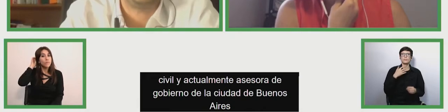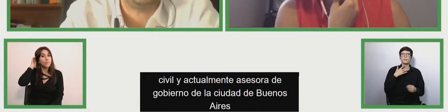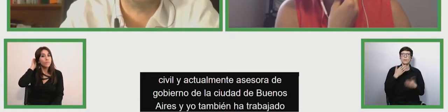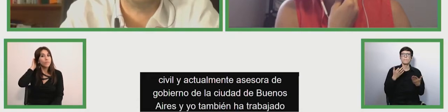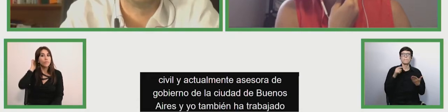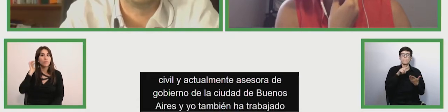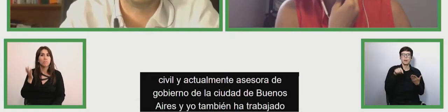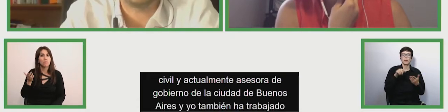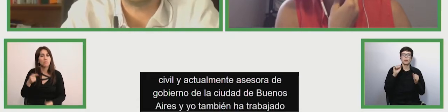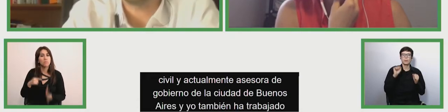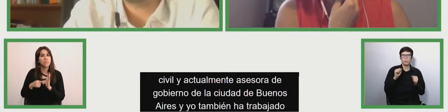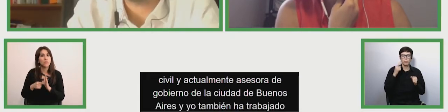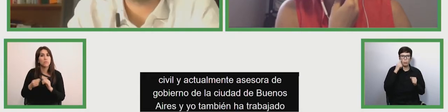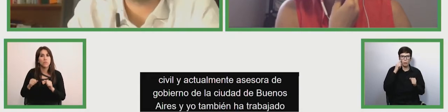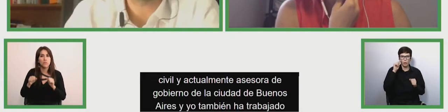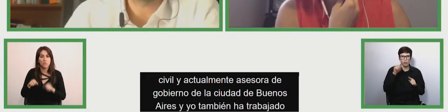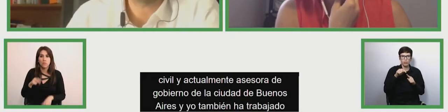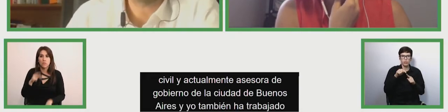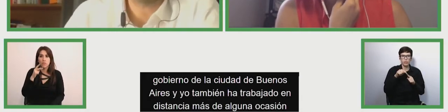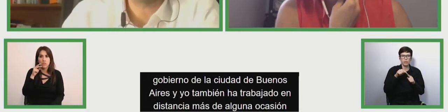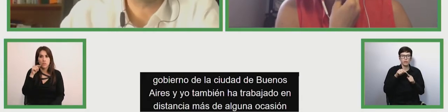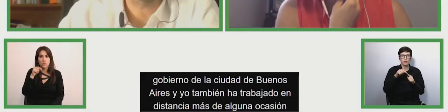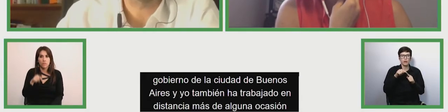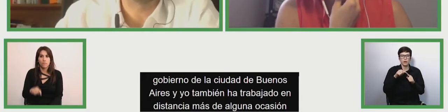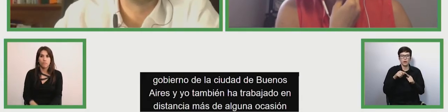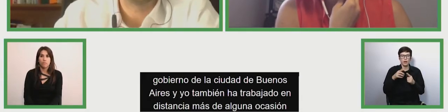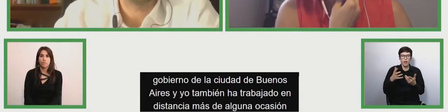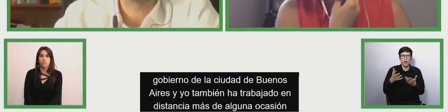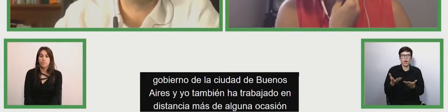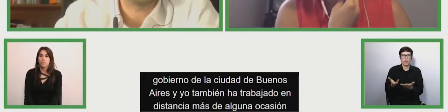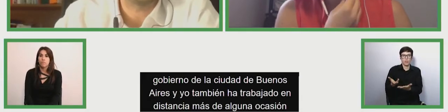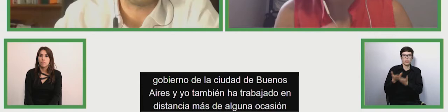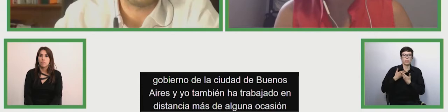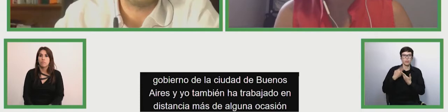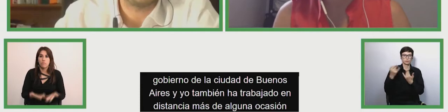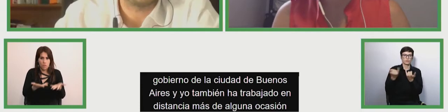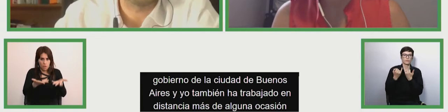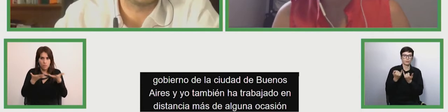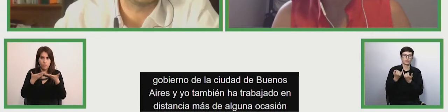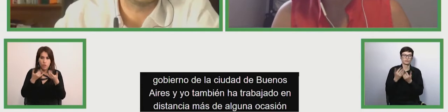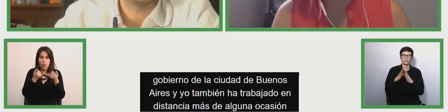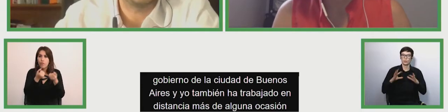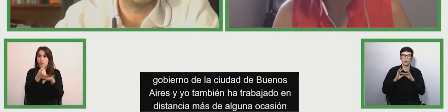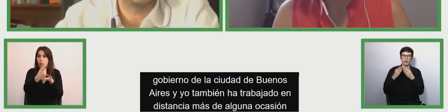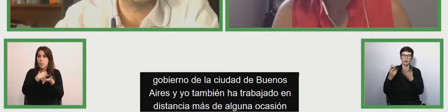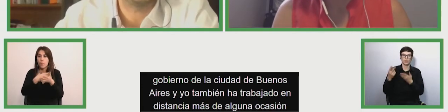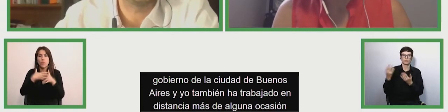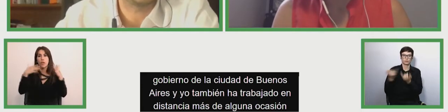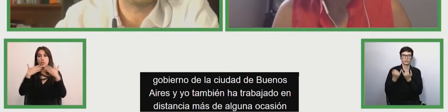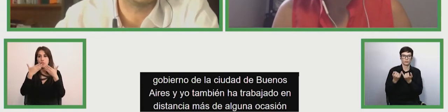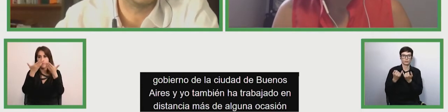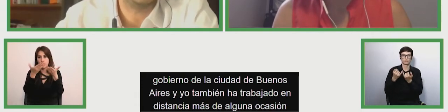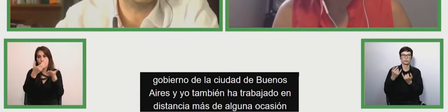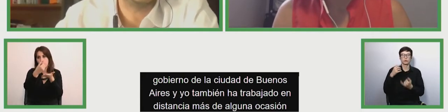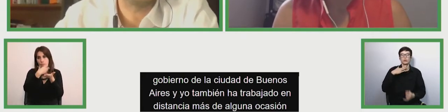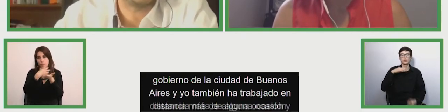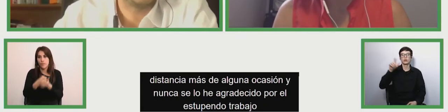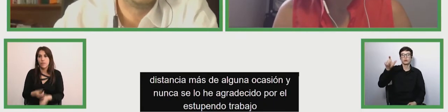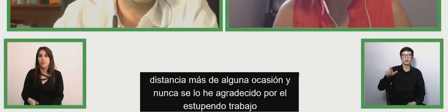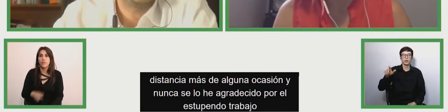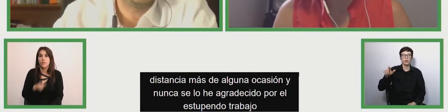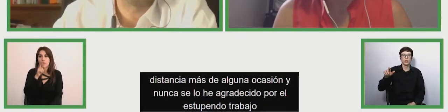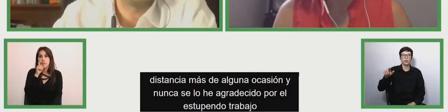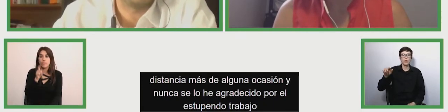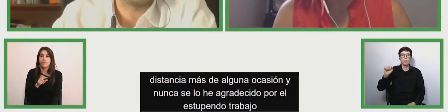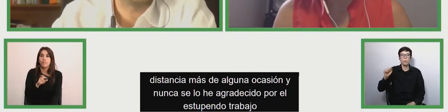y nunca le seré bastante agradecido por su estupendo trabajo para mujeres y niñas con discapacidad y para